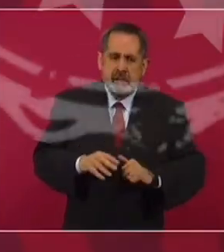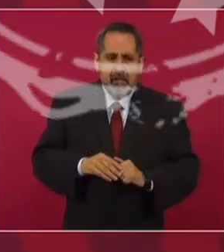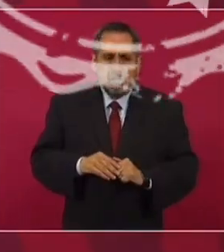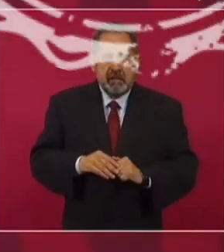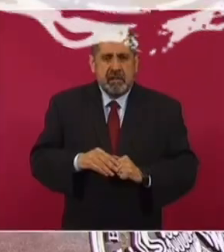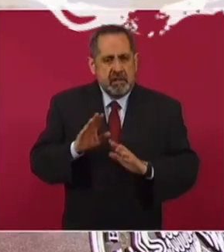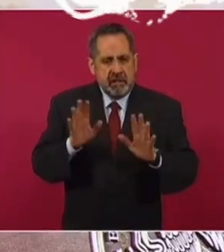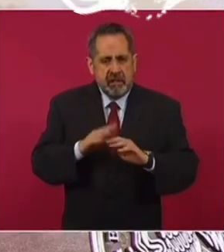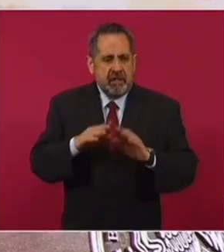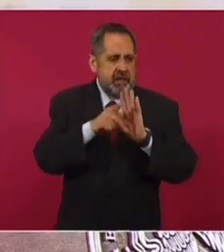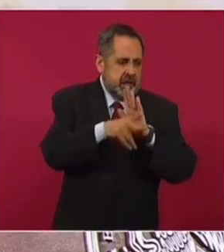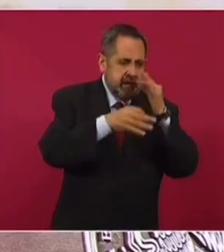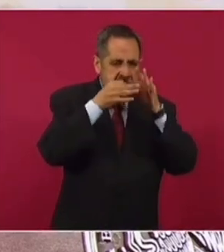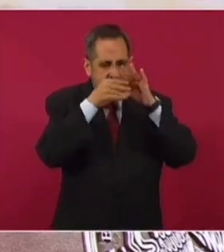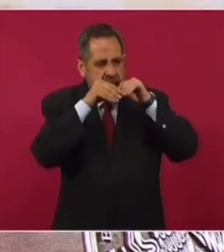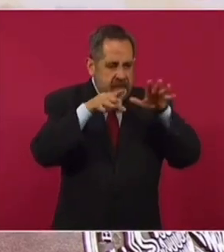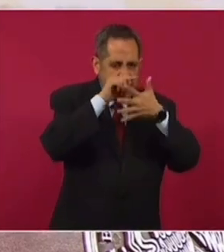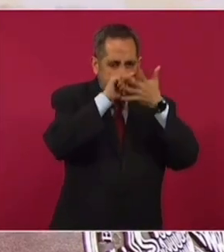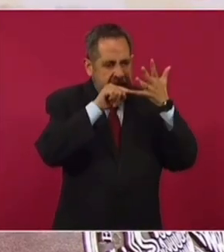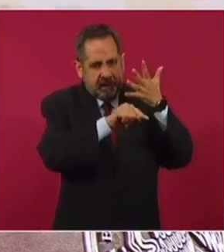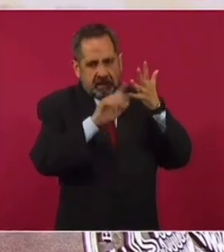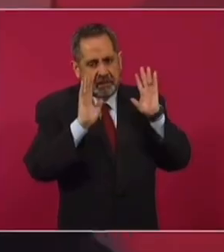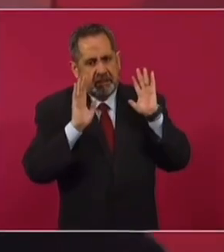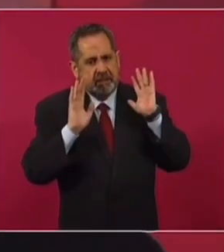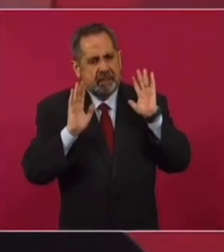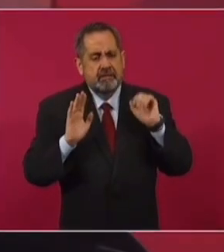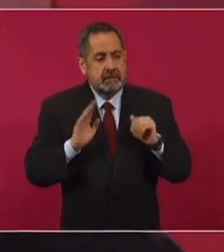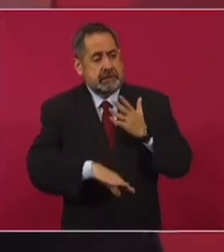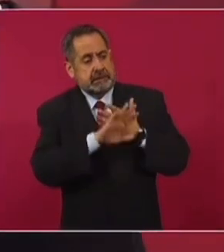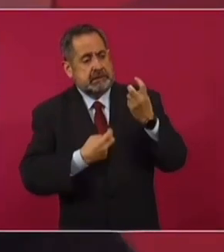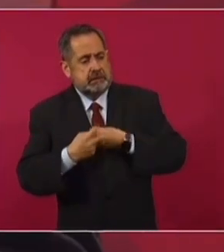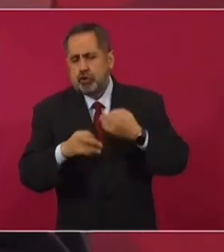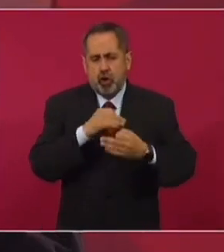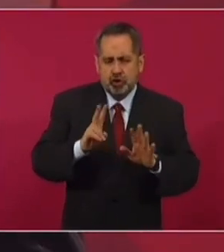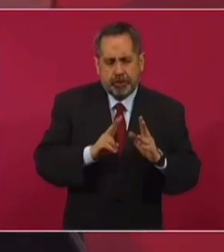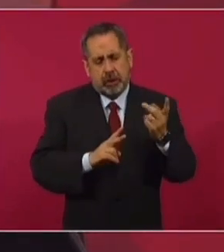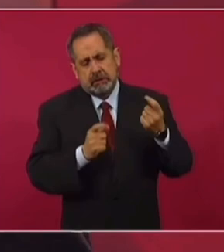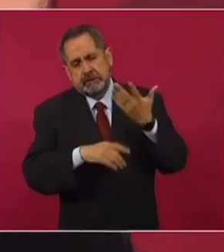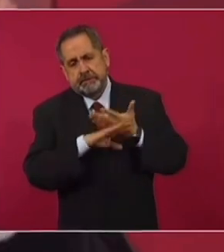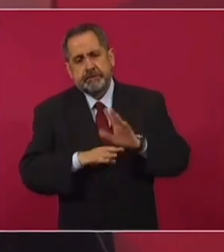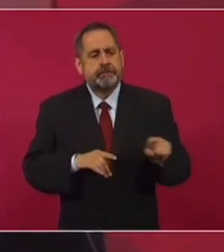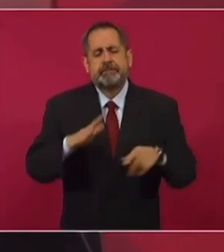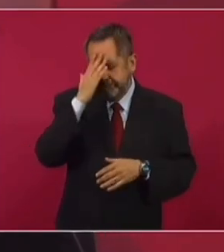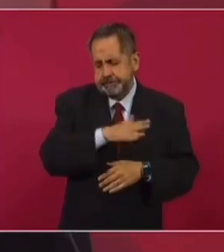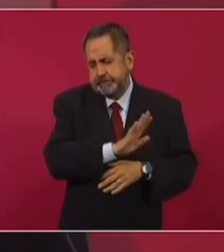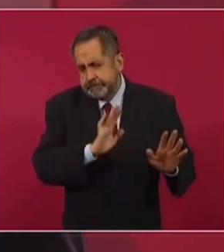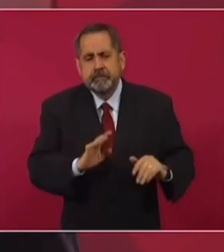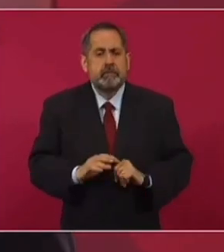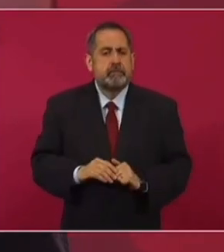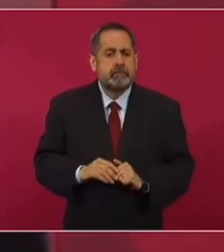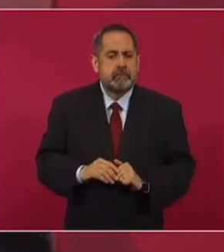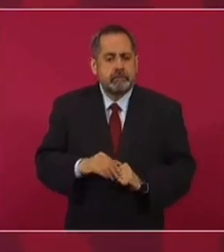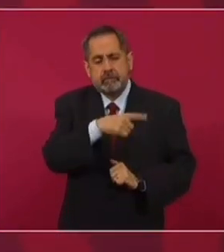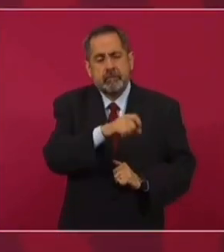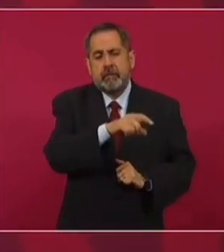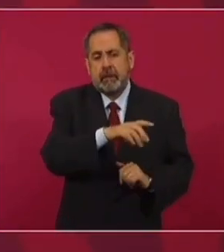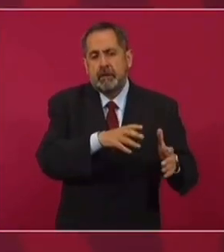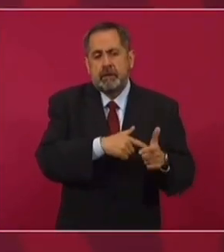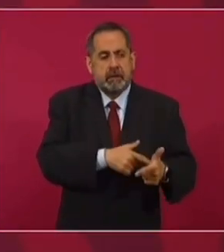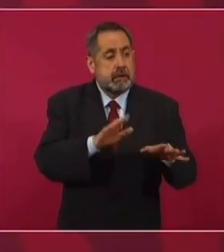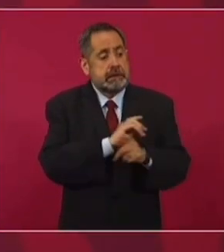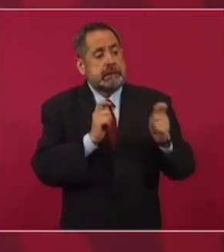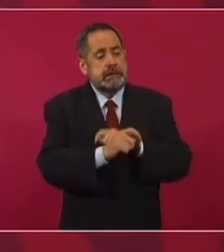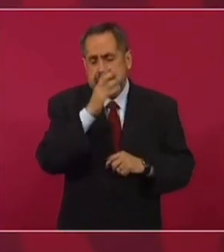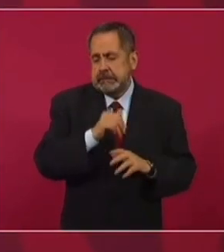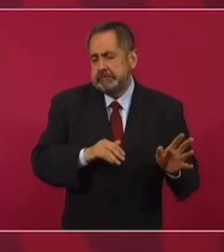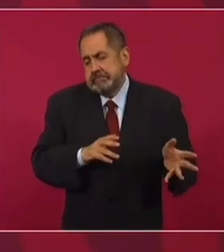En el caso de los periodistas y informadores que están en contra nuestra, no todos desde luego, pues ahí ya sabemos que esos cuando